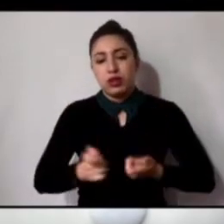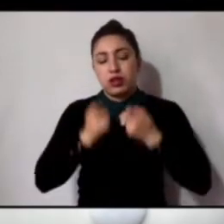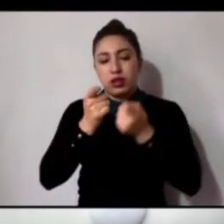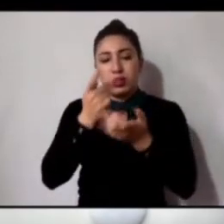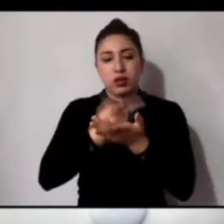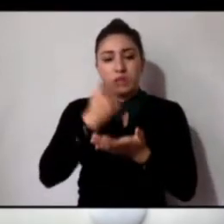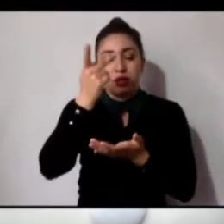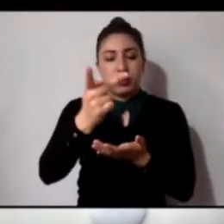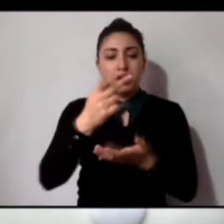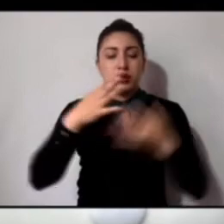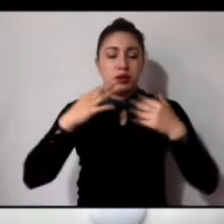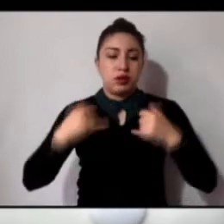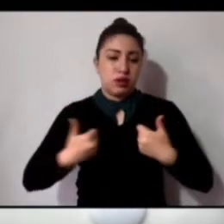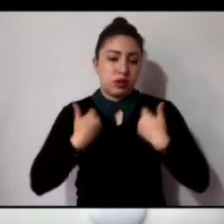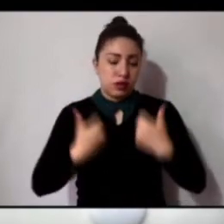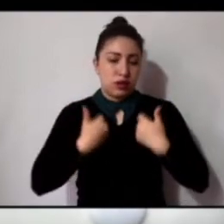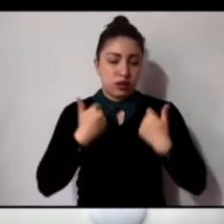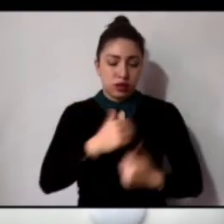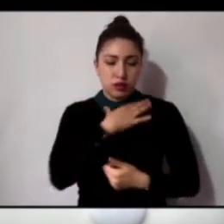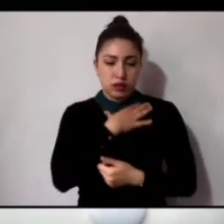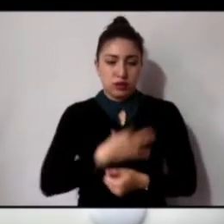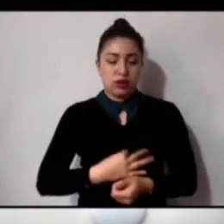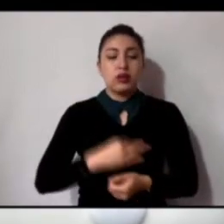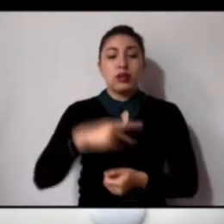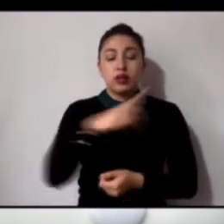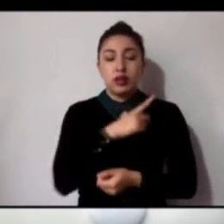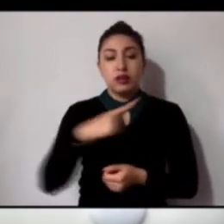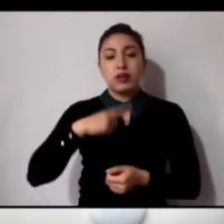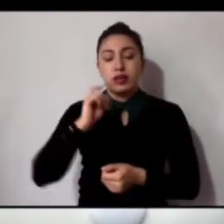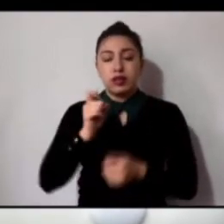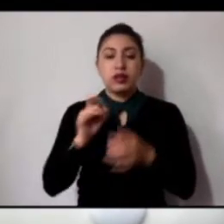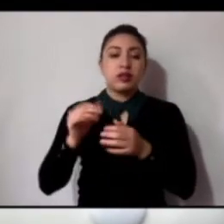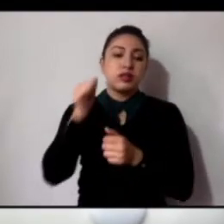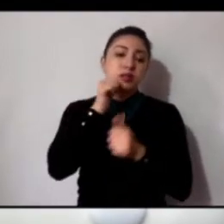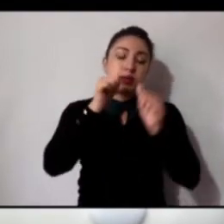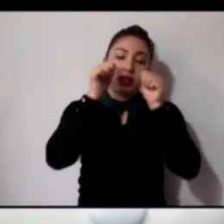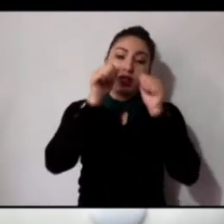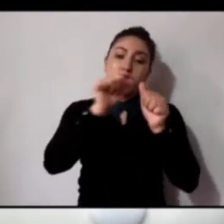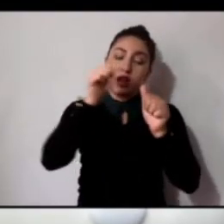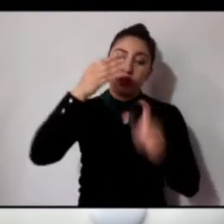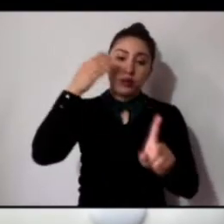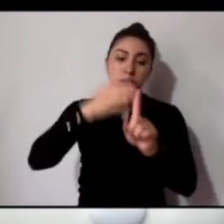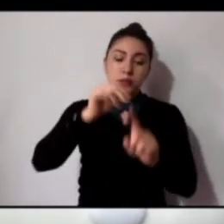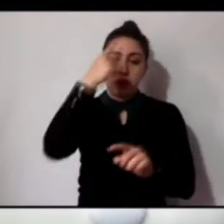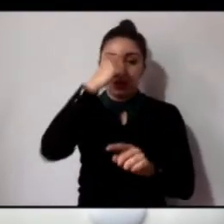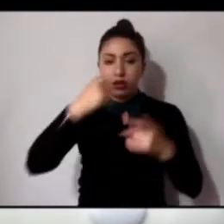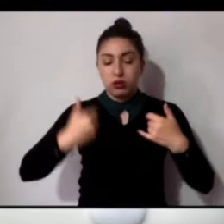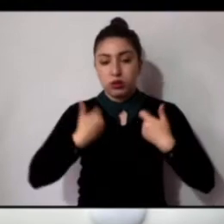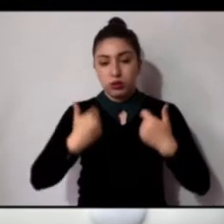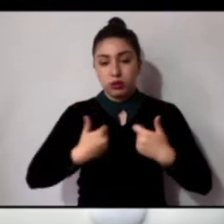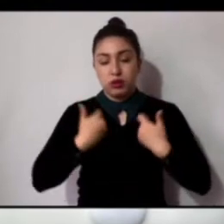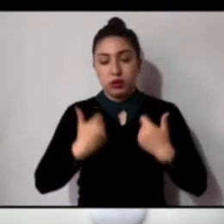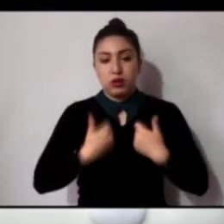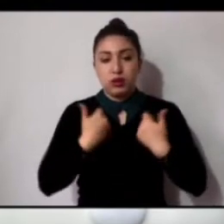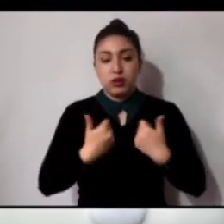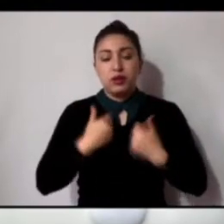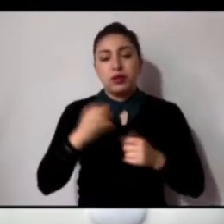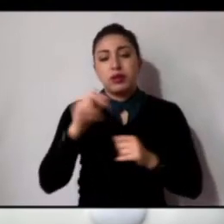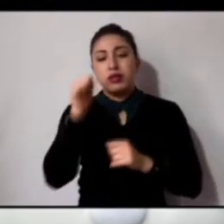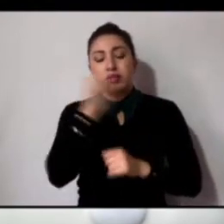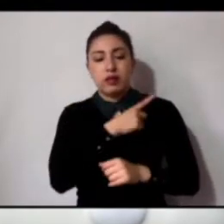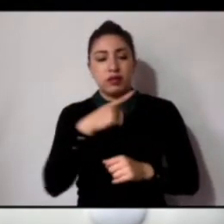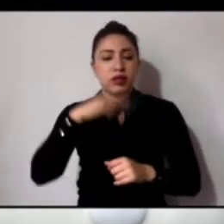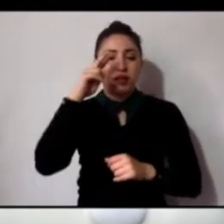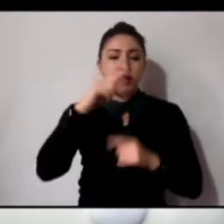objetiva de los méritos individuales y colectivos de las y los jóvenes, expuestos en el documento de postulación, currículum y demás